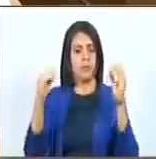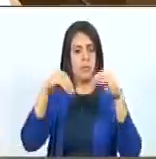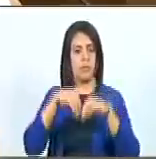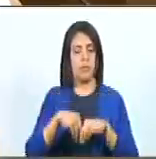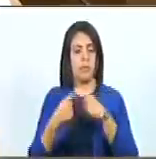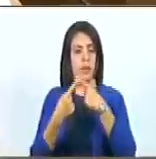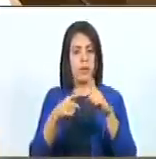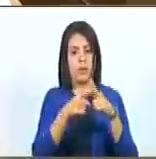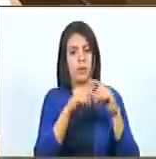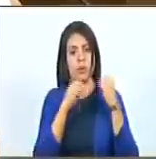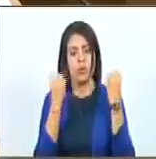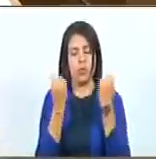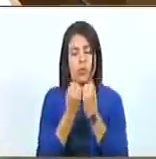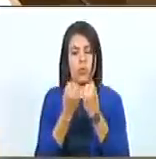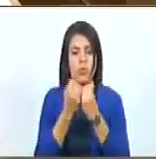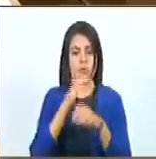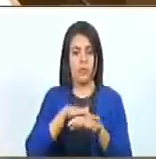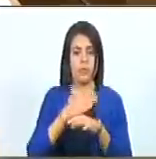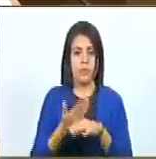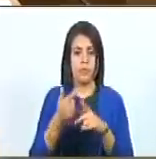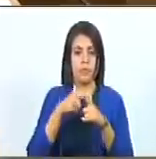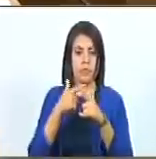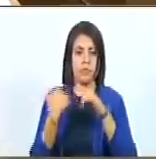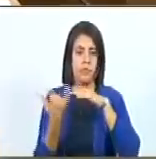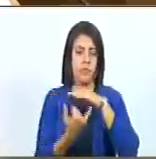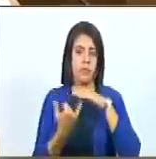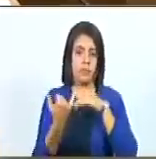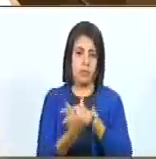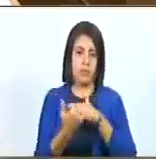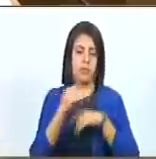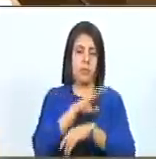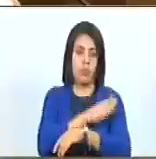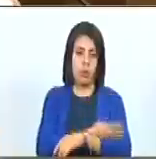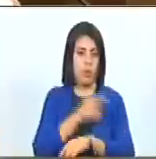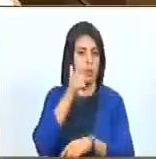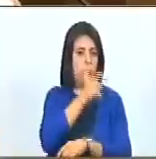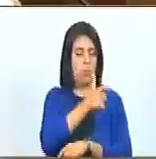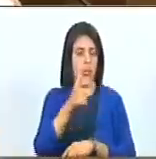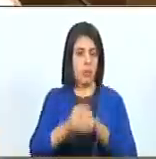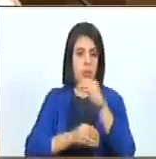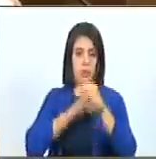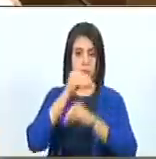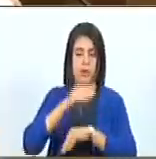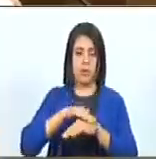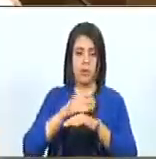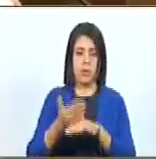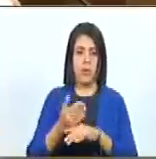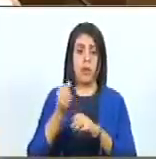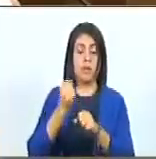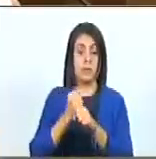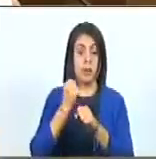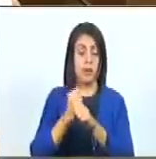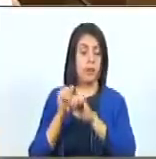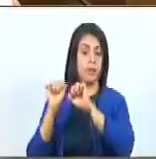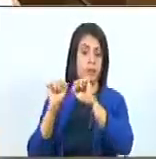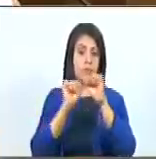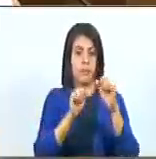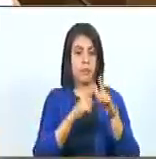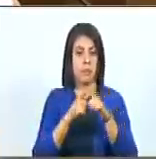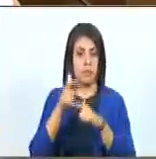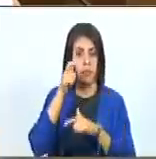entre las distintas organizaciones e instancias del poder popular para el ejercicio de las funciones de prevención,